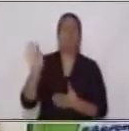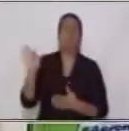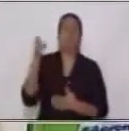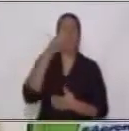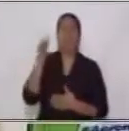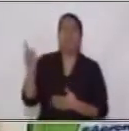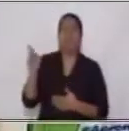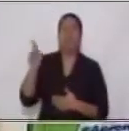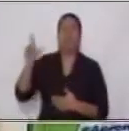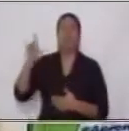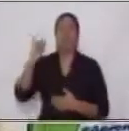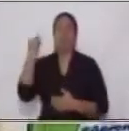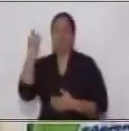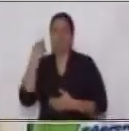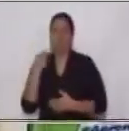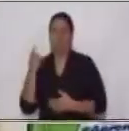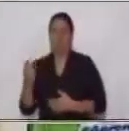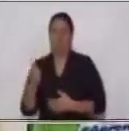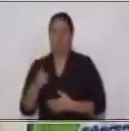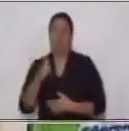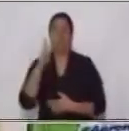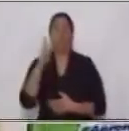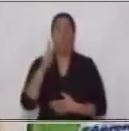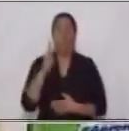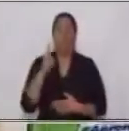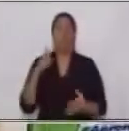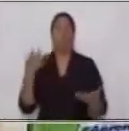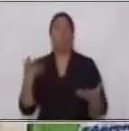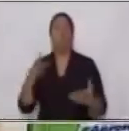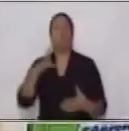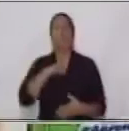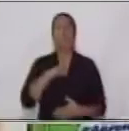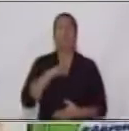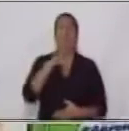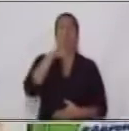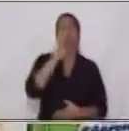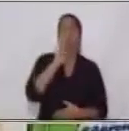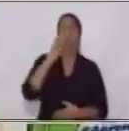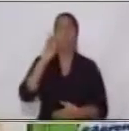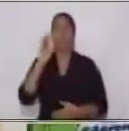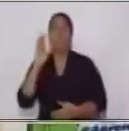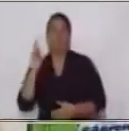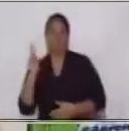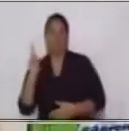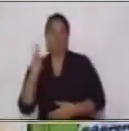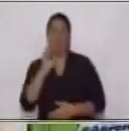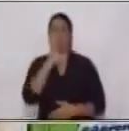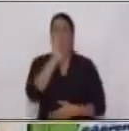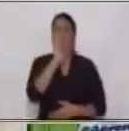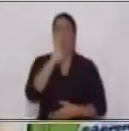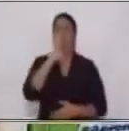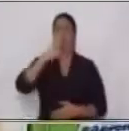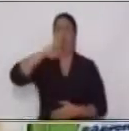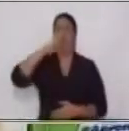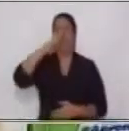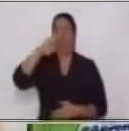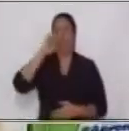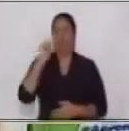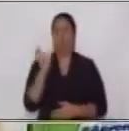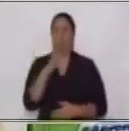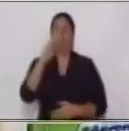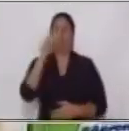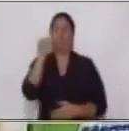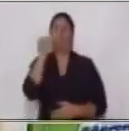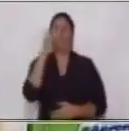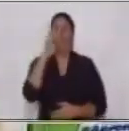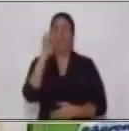que cumple función de objeto directo. Otro ejemplo de la voz activa es Juan envió la carta ¿sí?